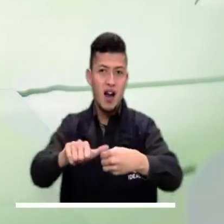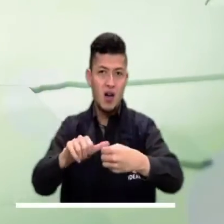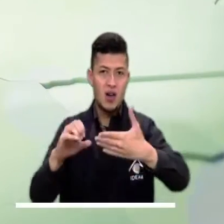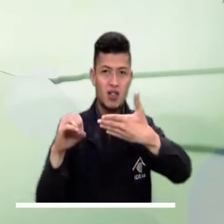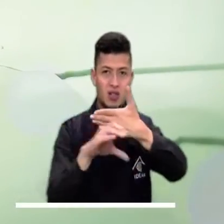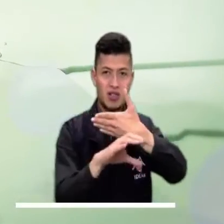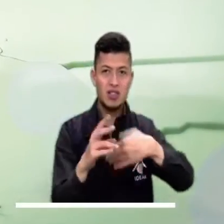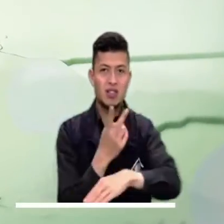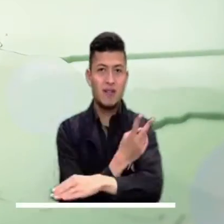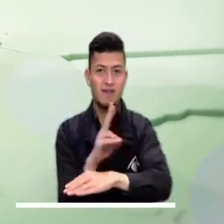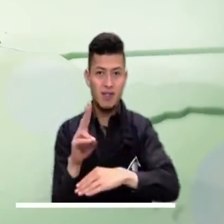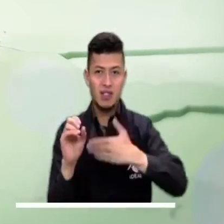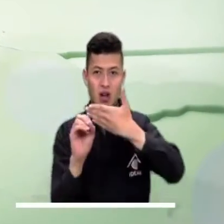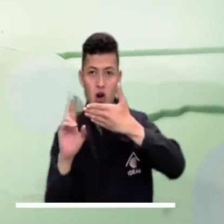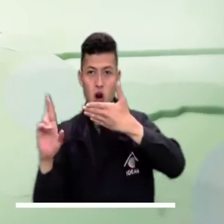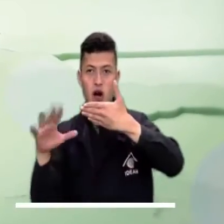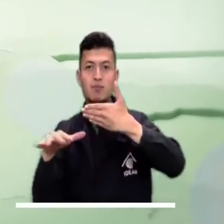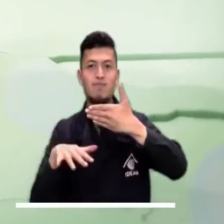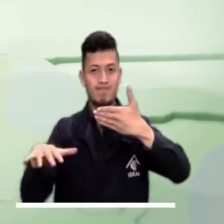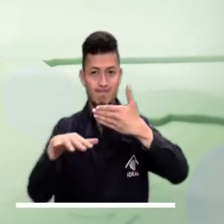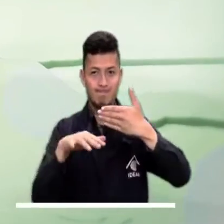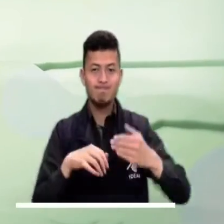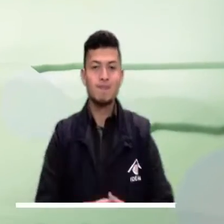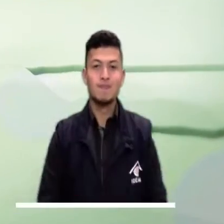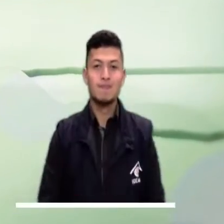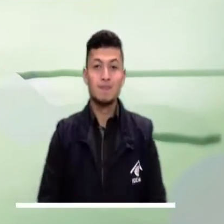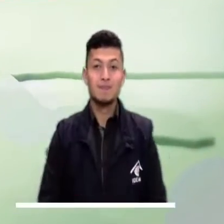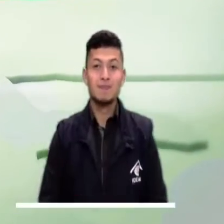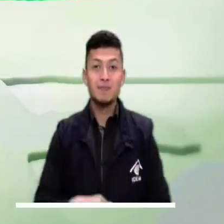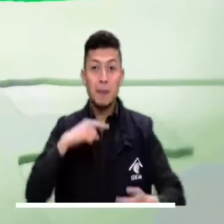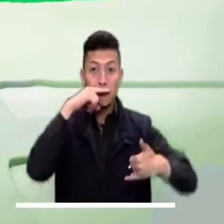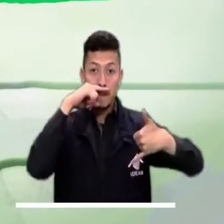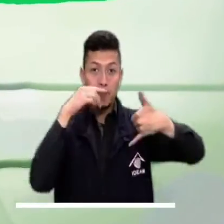se esperan lluvias sobre el occidente de Arauca y el oriente de Pichada.